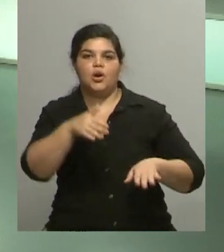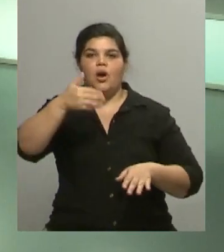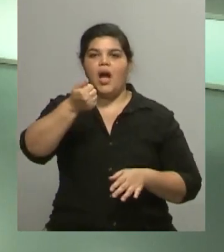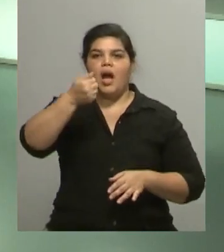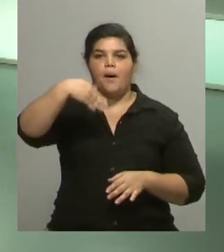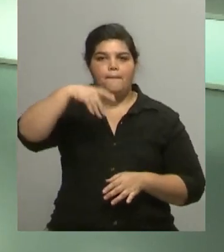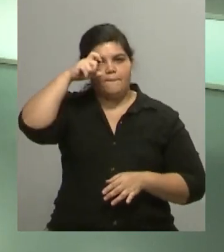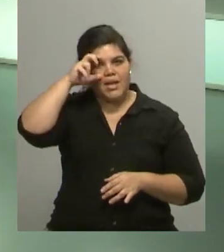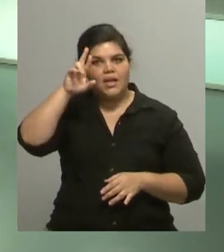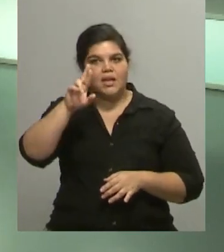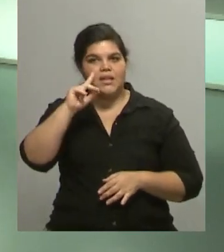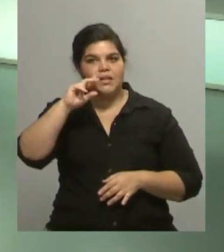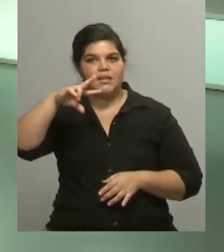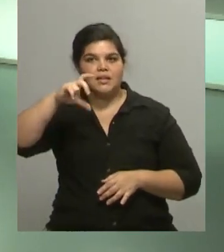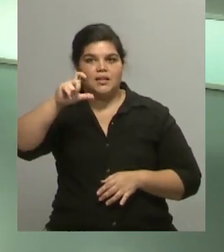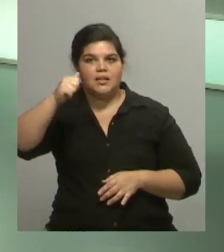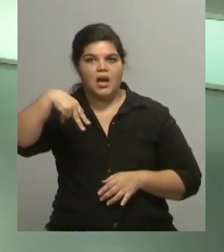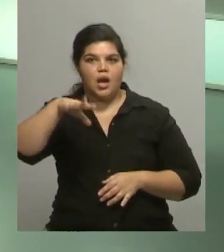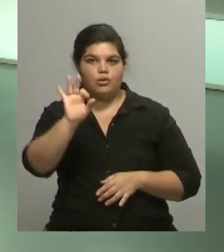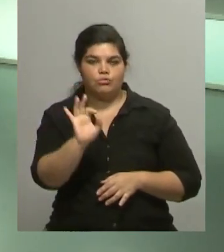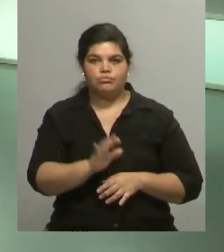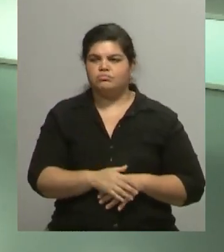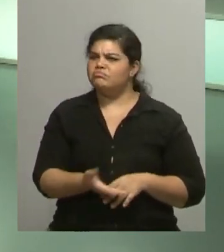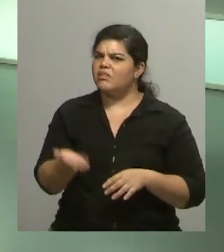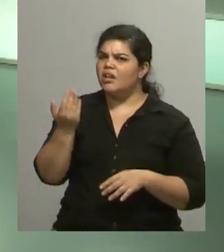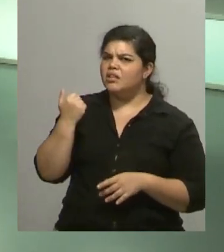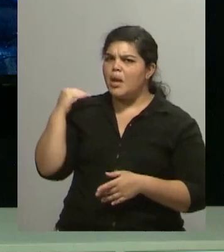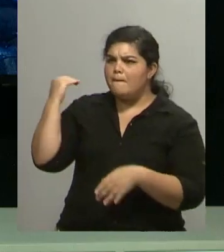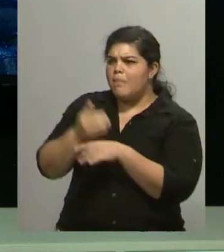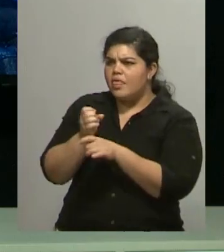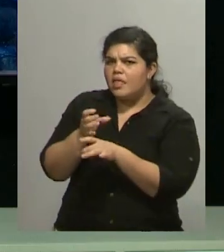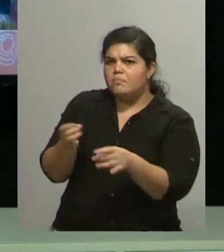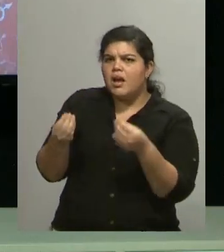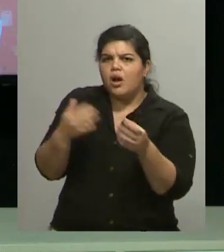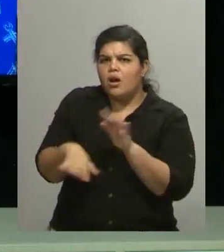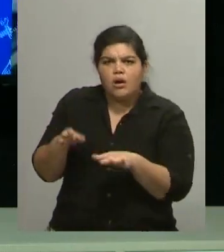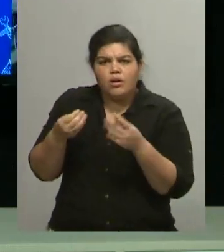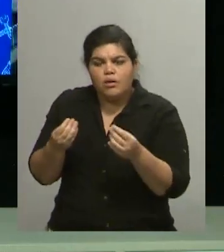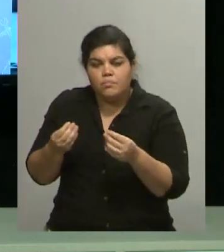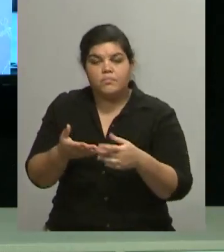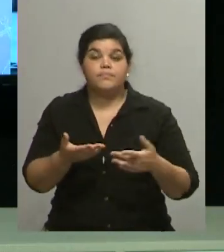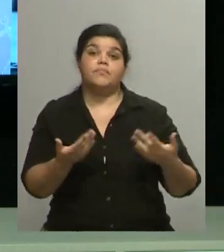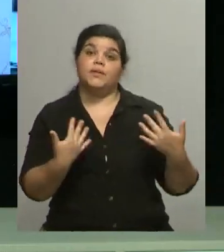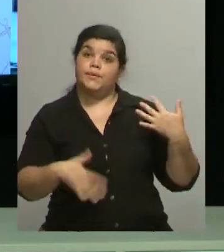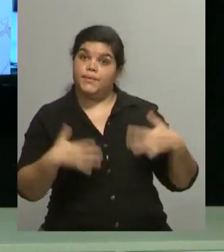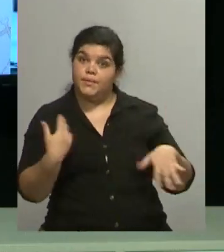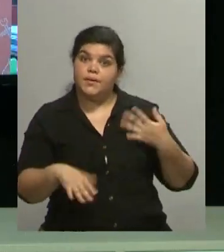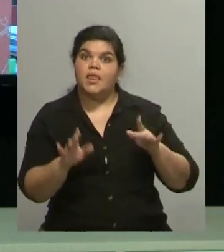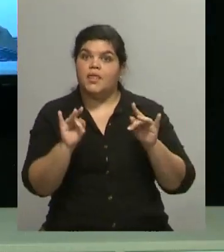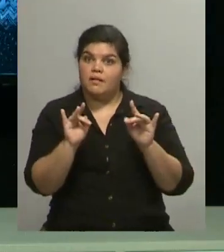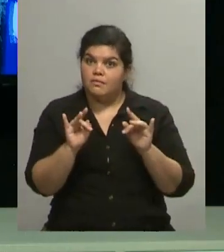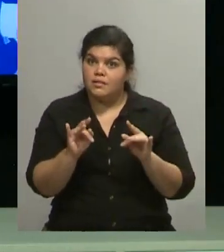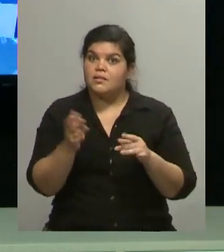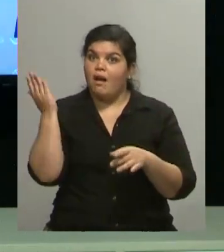Con la pandemia fue todo un desafío, como te decía, no solamente por lo tecnológico, sino por tratar de mantener